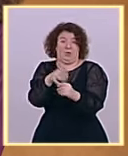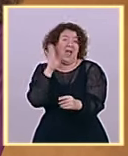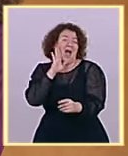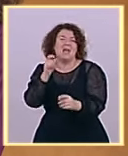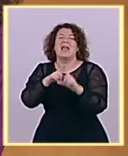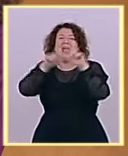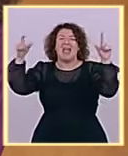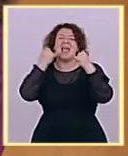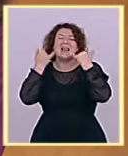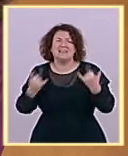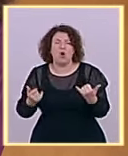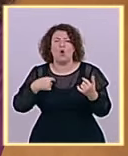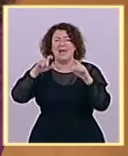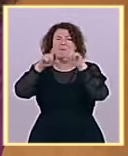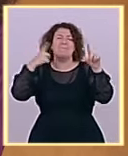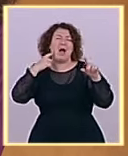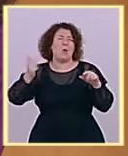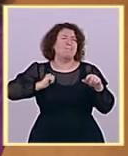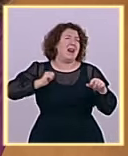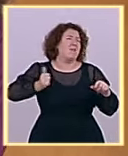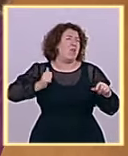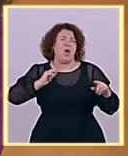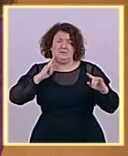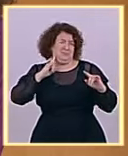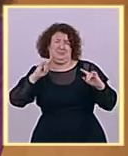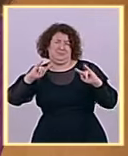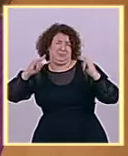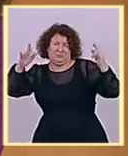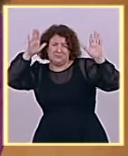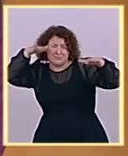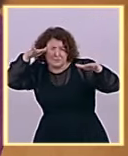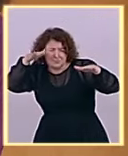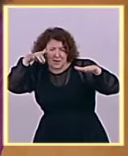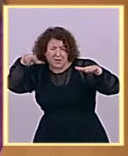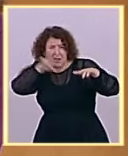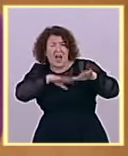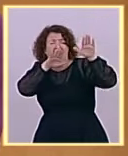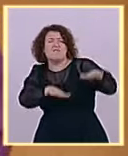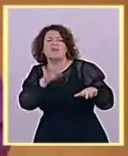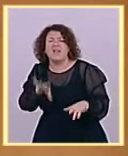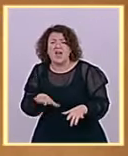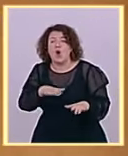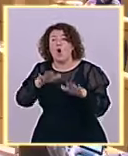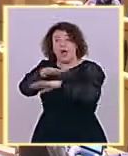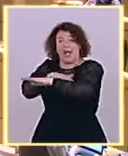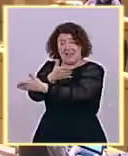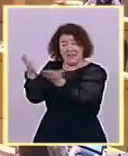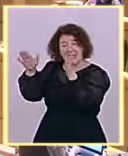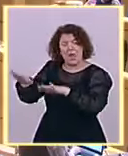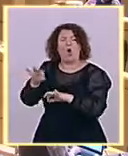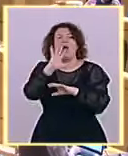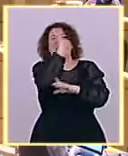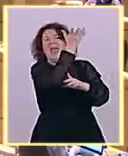una defensa del gobierno de la gente o la defensa de las élites que usted representa también en esta materia?